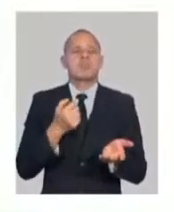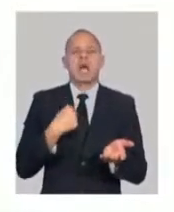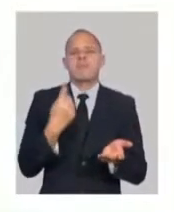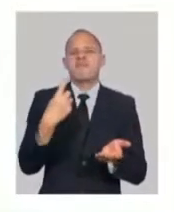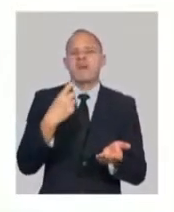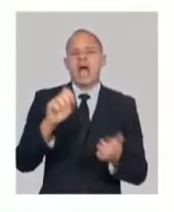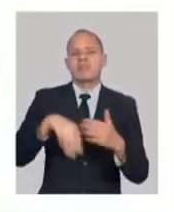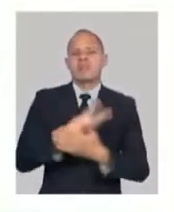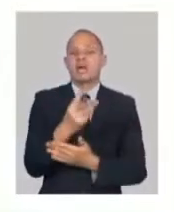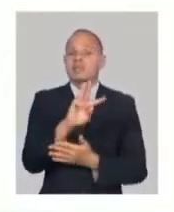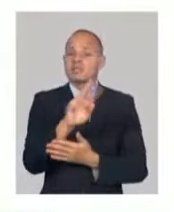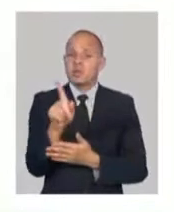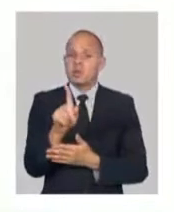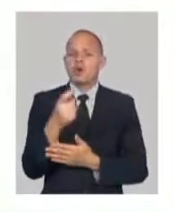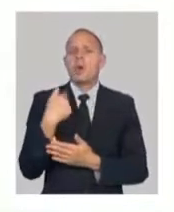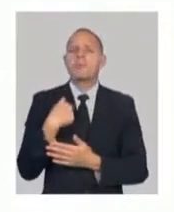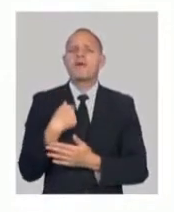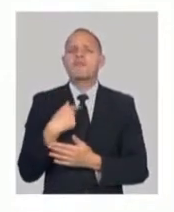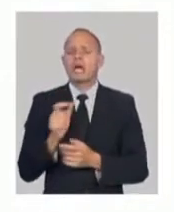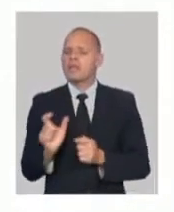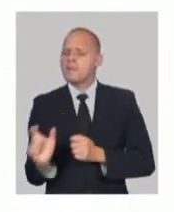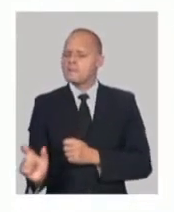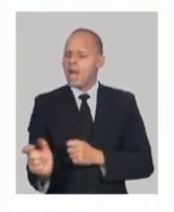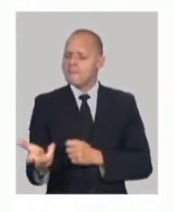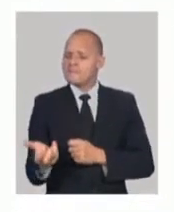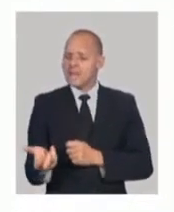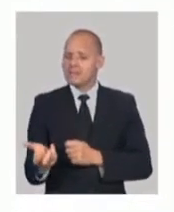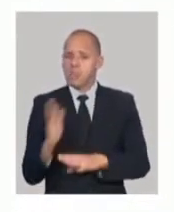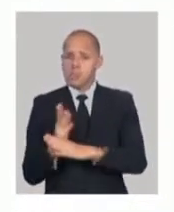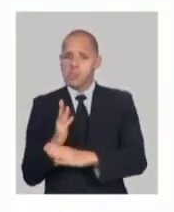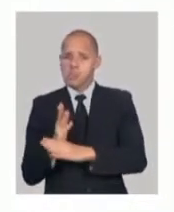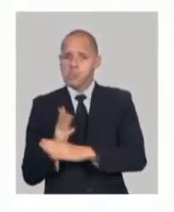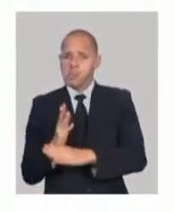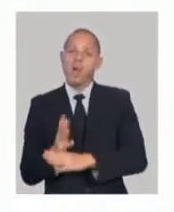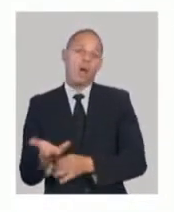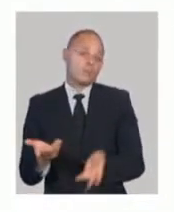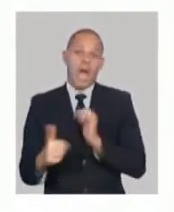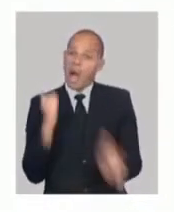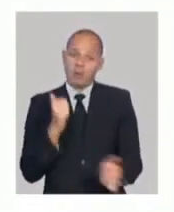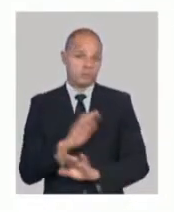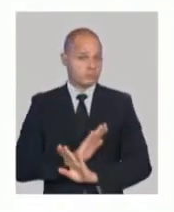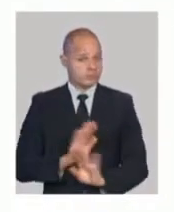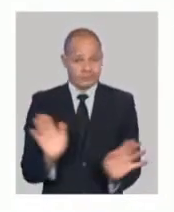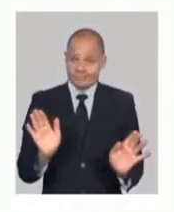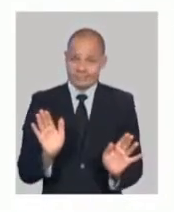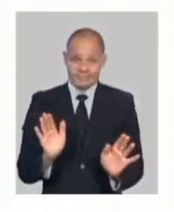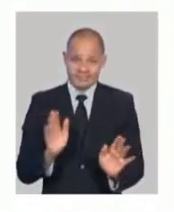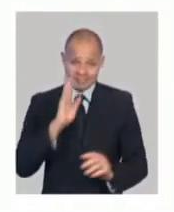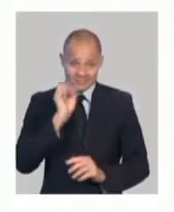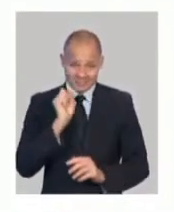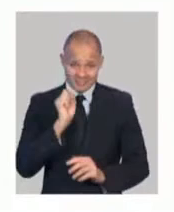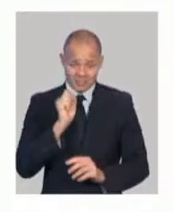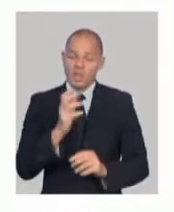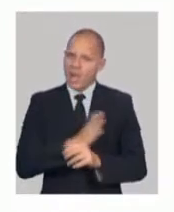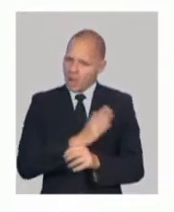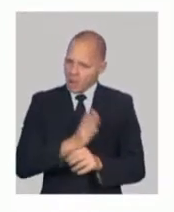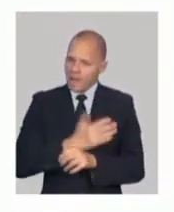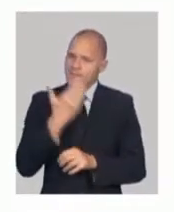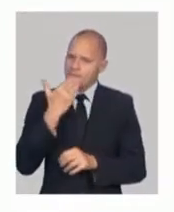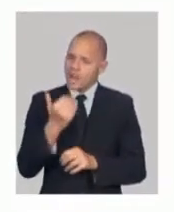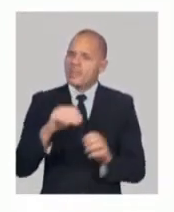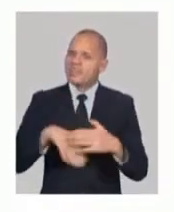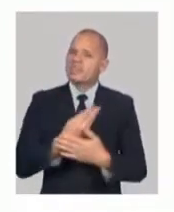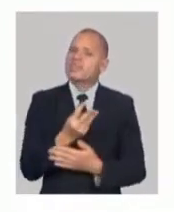es bueno que la población pueda tener ese conocimiento para que tomen todas las medidas y no se vea afectado